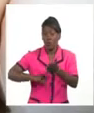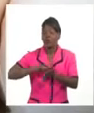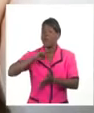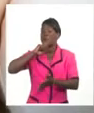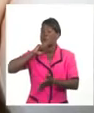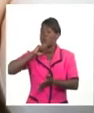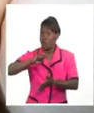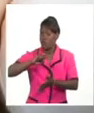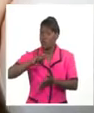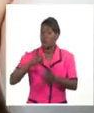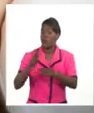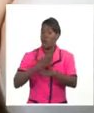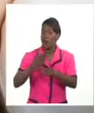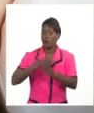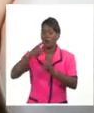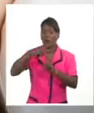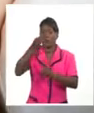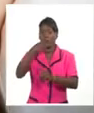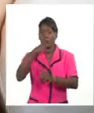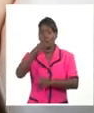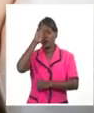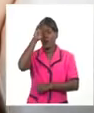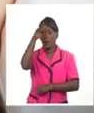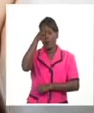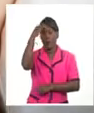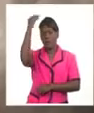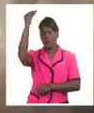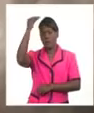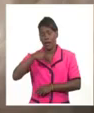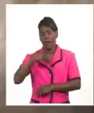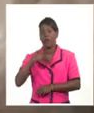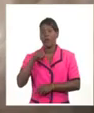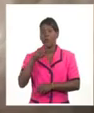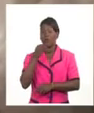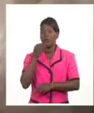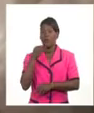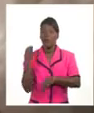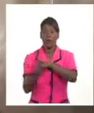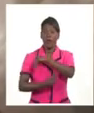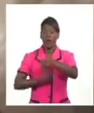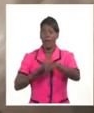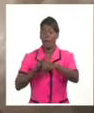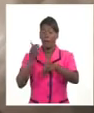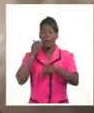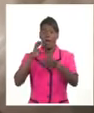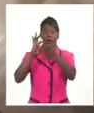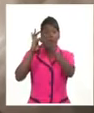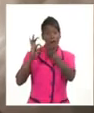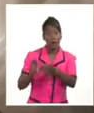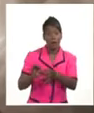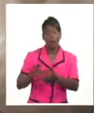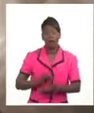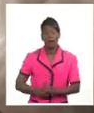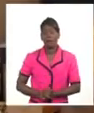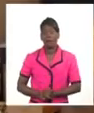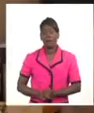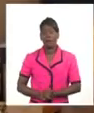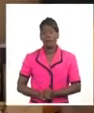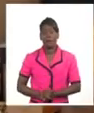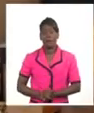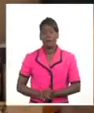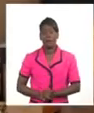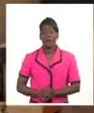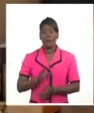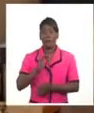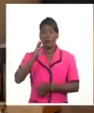minimizan las complicaciones asociadas y eso se traduce en una evolución más favorable según la